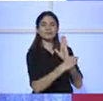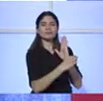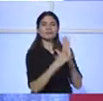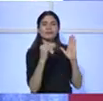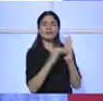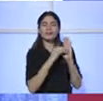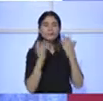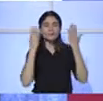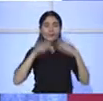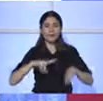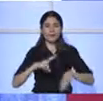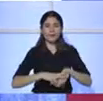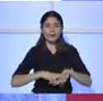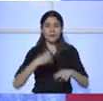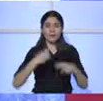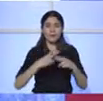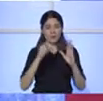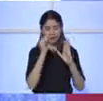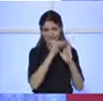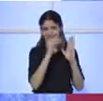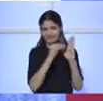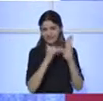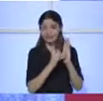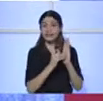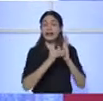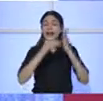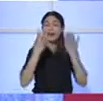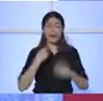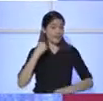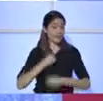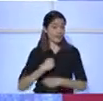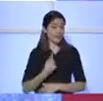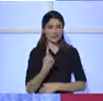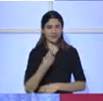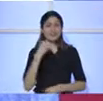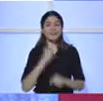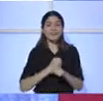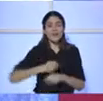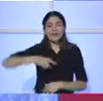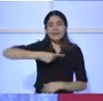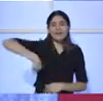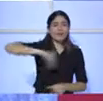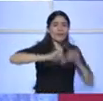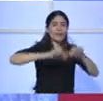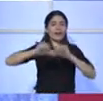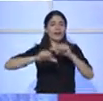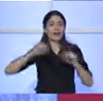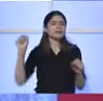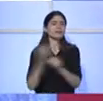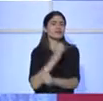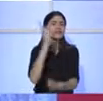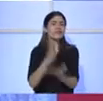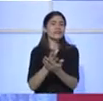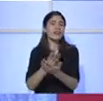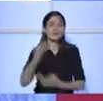trabajando en conjunto con un gobierno organizado, ¿qué es lo que logramos? Inscribir en menos de 100 días más de 40.000 millones de guaraníes a